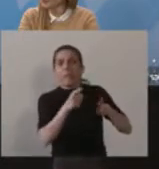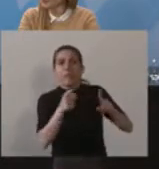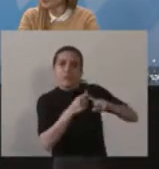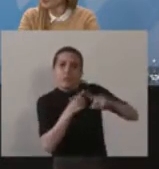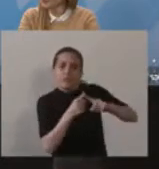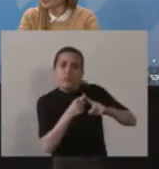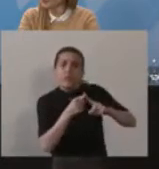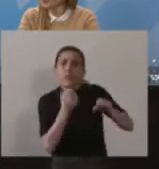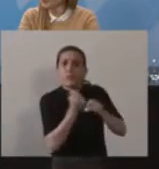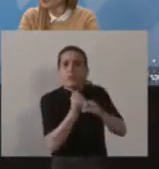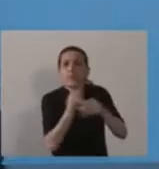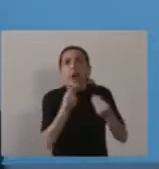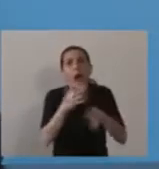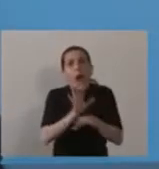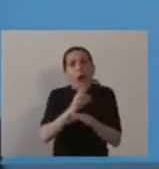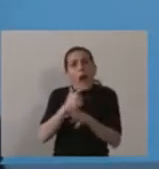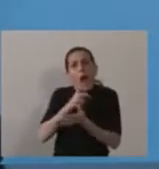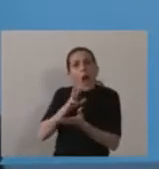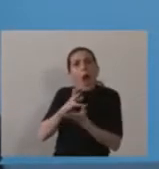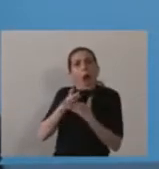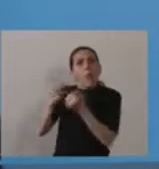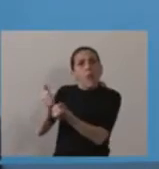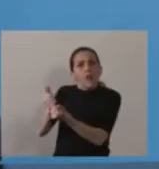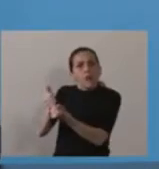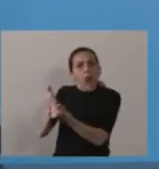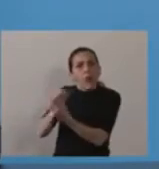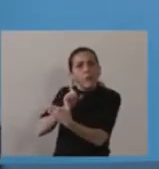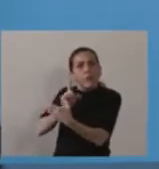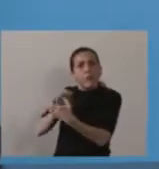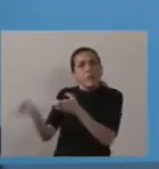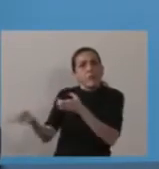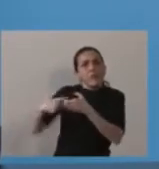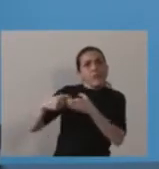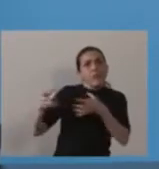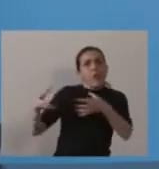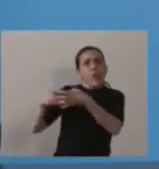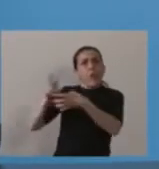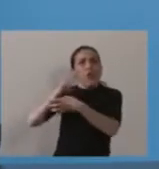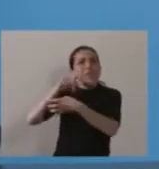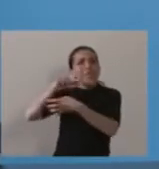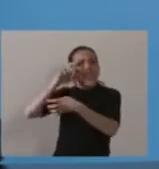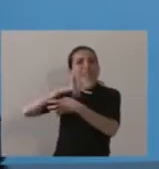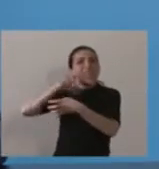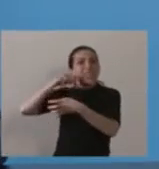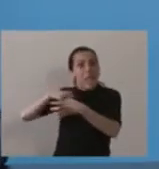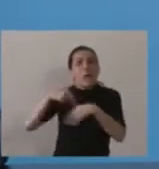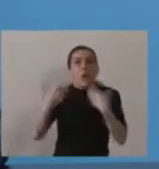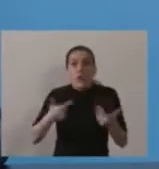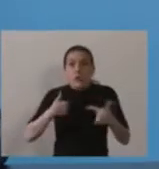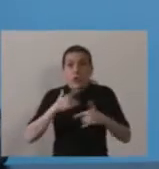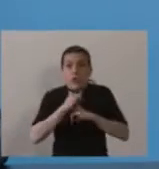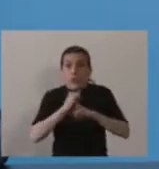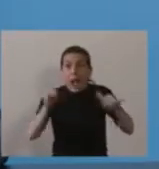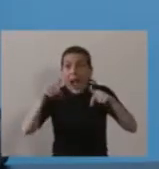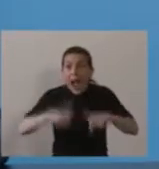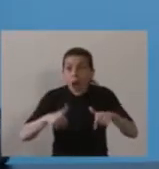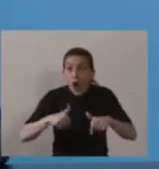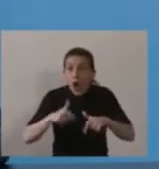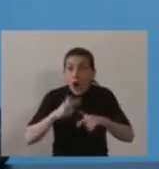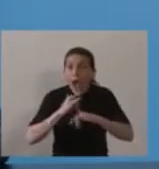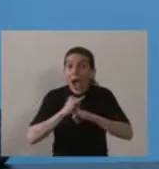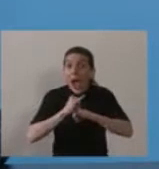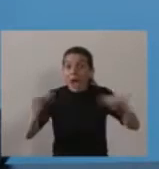expropiación. intervención del Grupo. Con lo cual les estoy anunciando acá en este instante que estamos